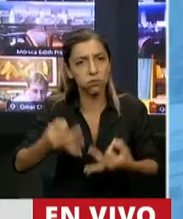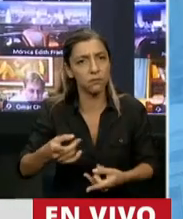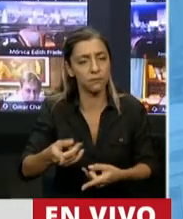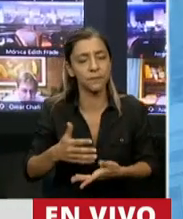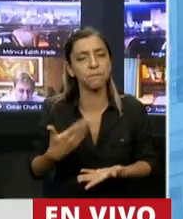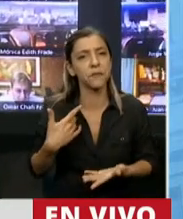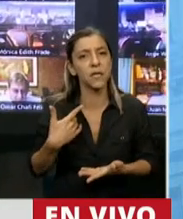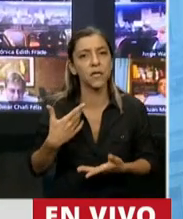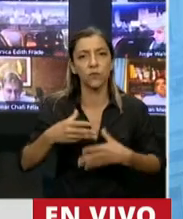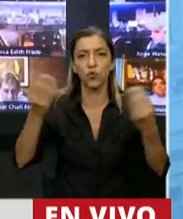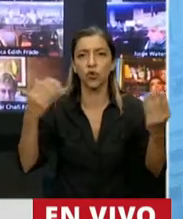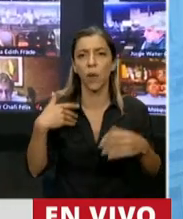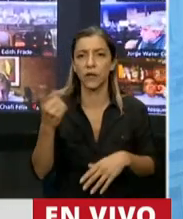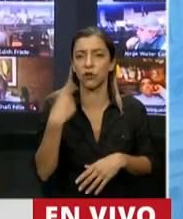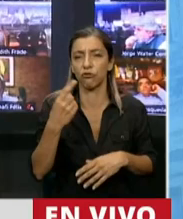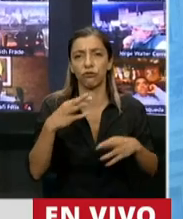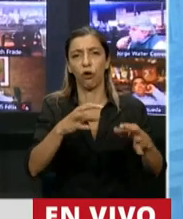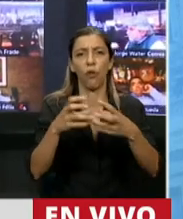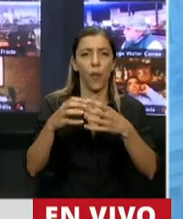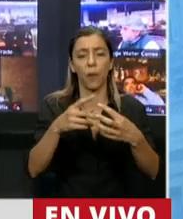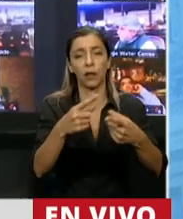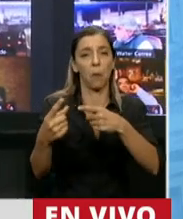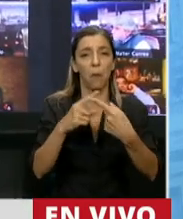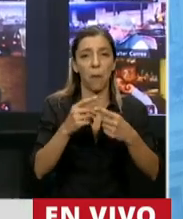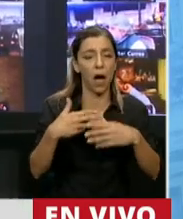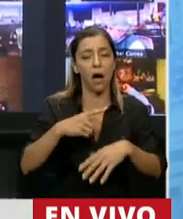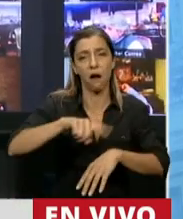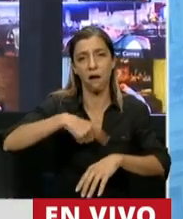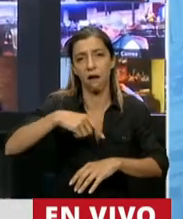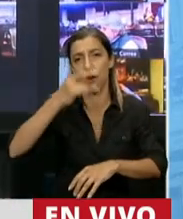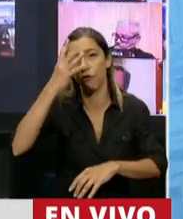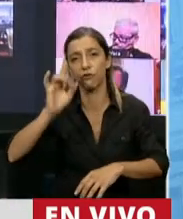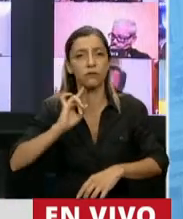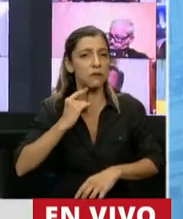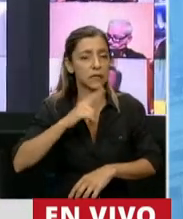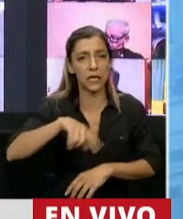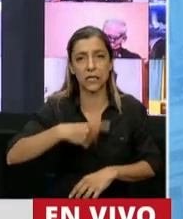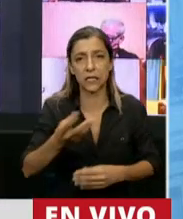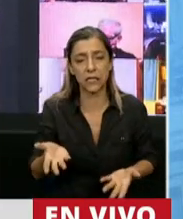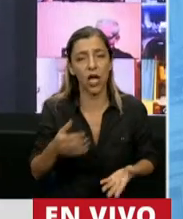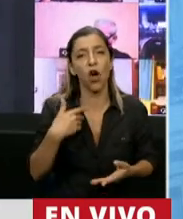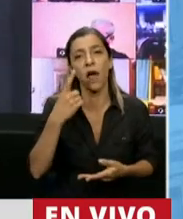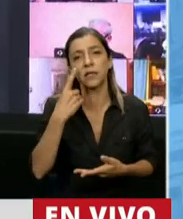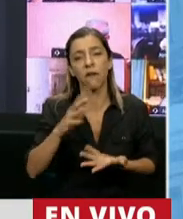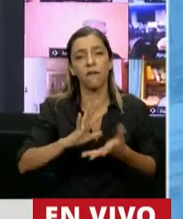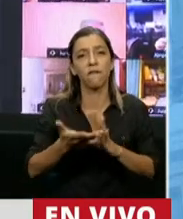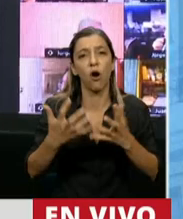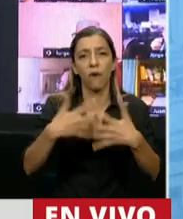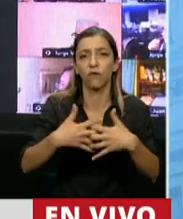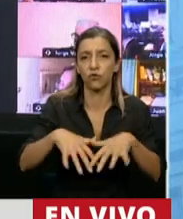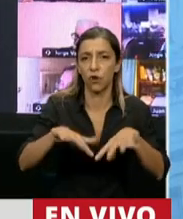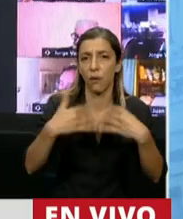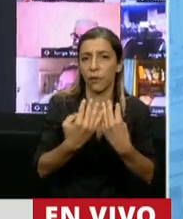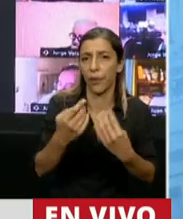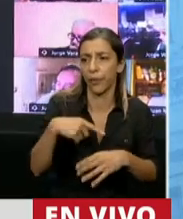nos miramos el ombligo y discutimos 12, 13 horas cómo le encontramos la vuelta a un funcionamiento de una